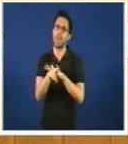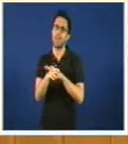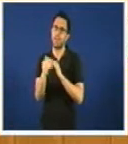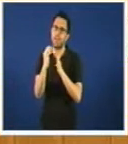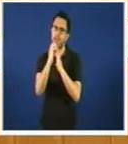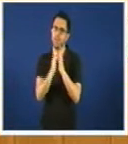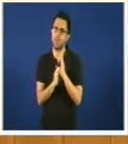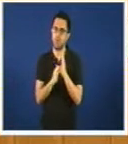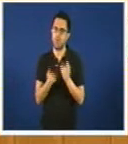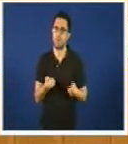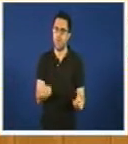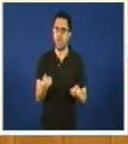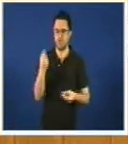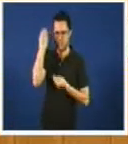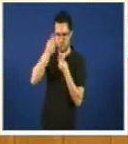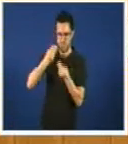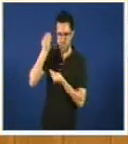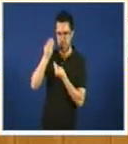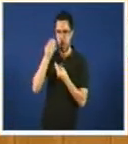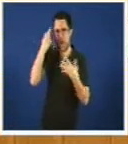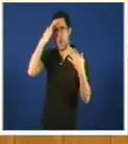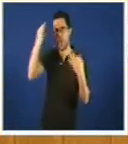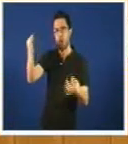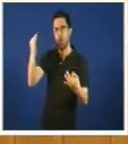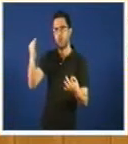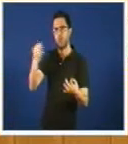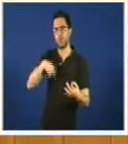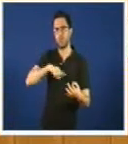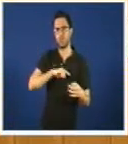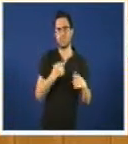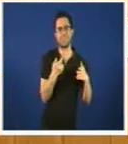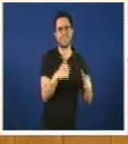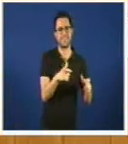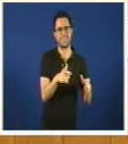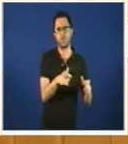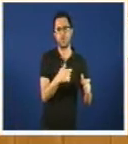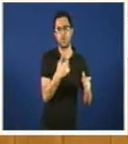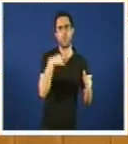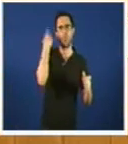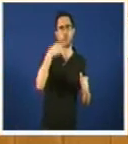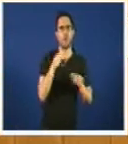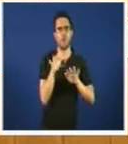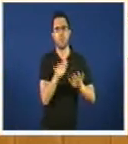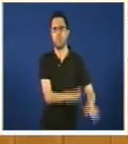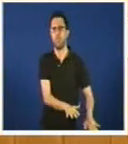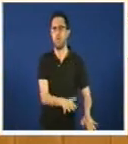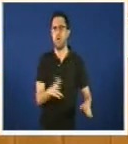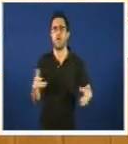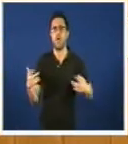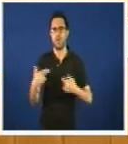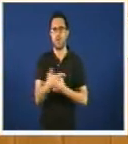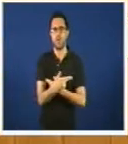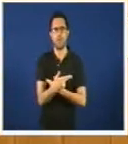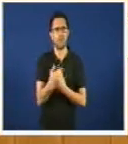pensemos en serio se é lógico que mentre os nosos sectores culturais están abandonados mentre se producen recortes tan